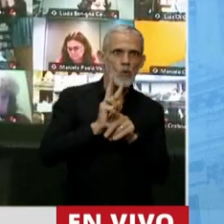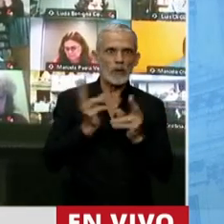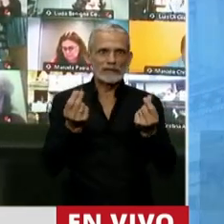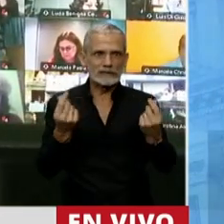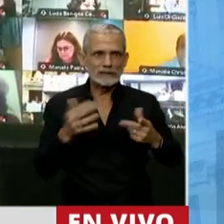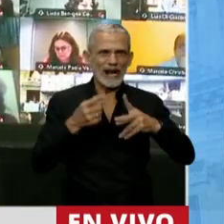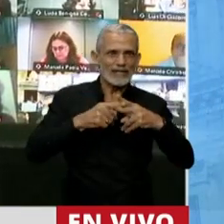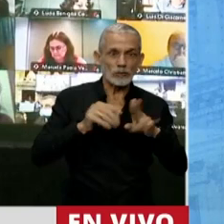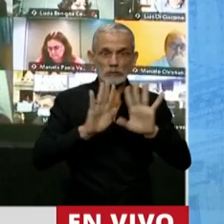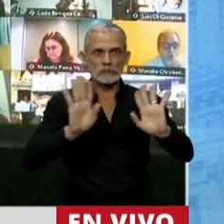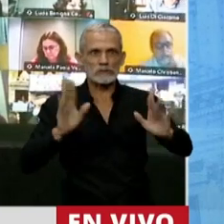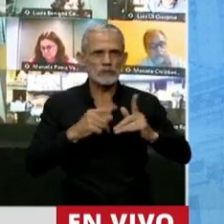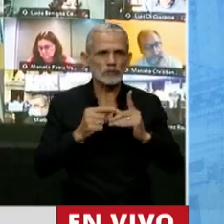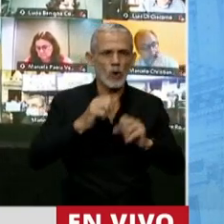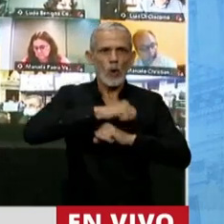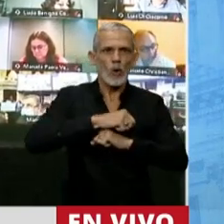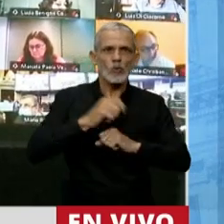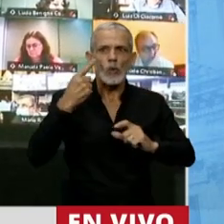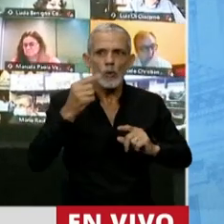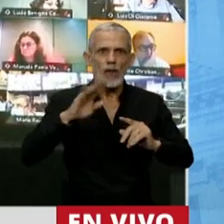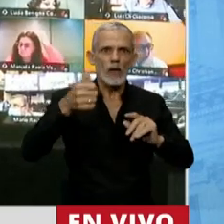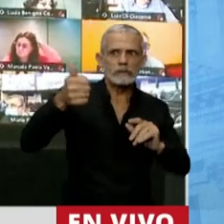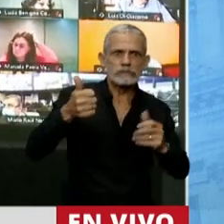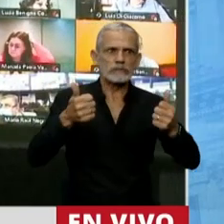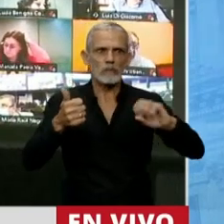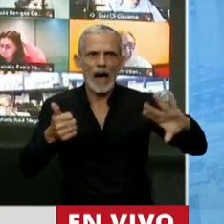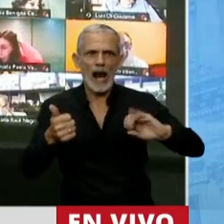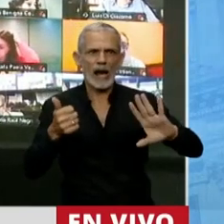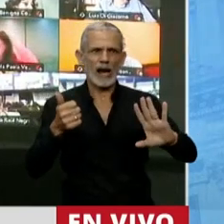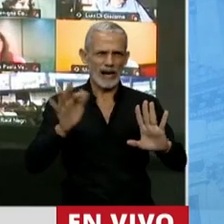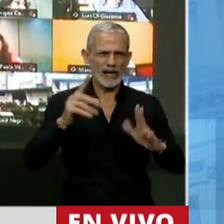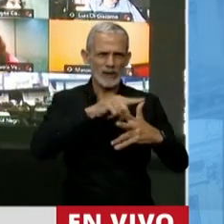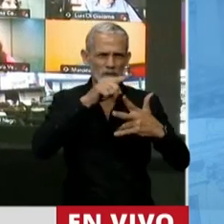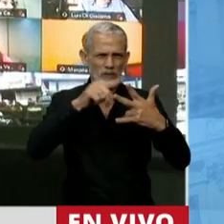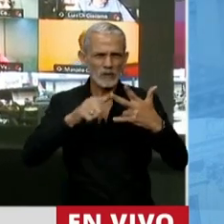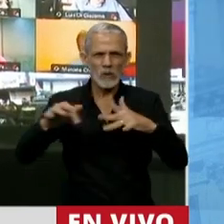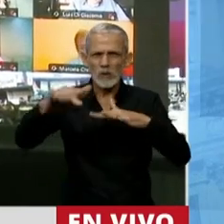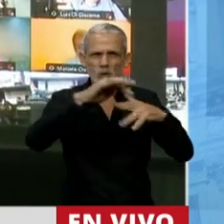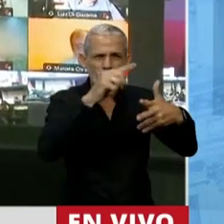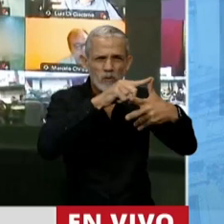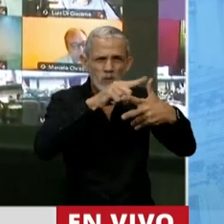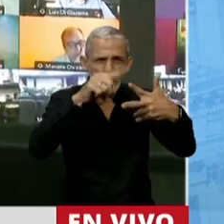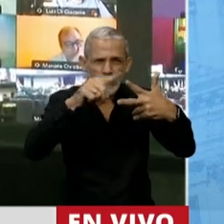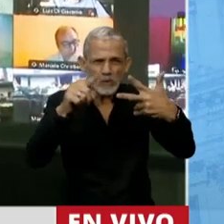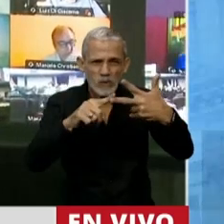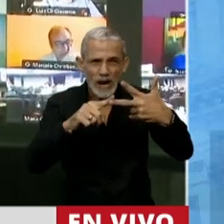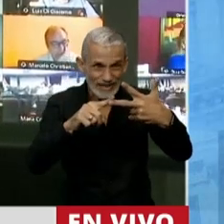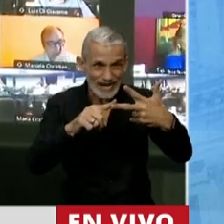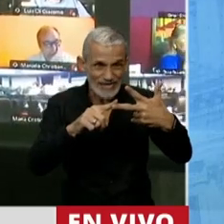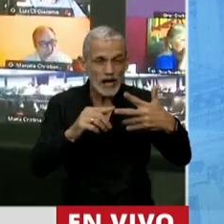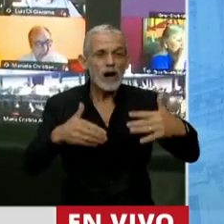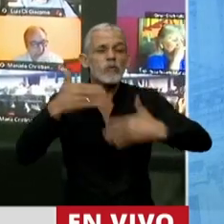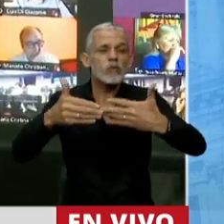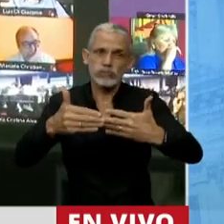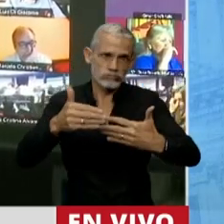igualitaria, antitecnológica, un poco moralizante, hay transacciones buenas, transacciones malas. Ninguna de estas tres ideas nos va a llevar